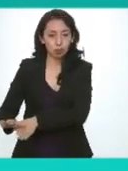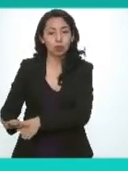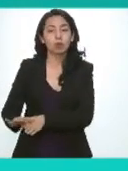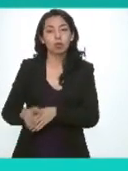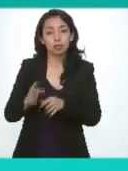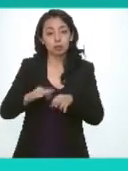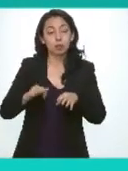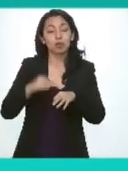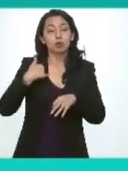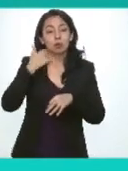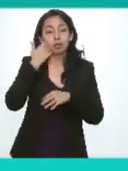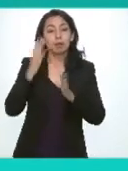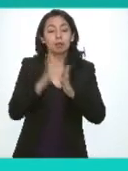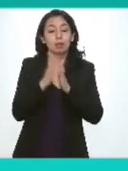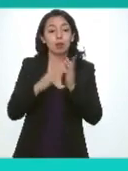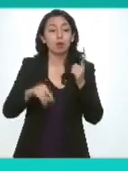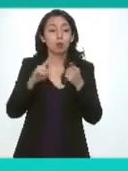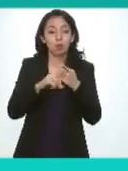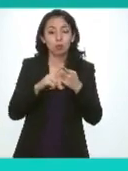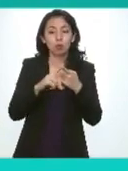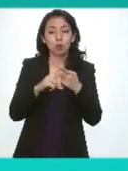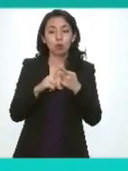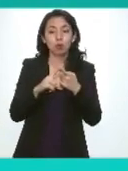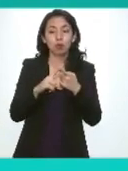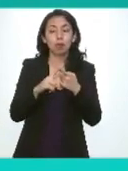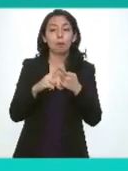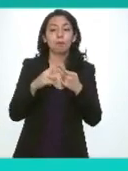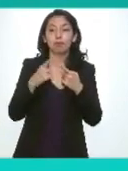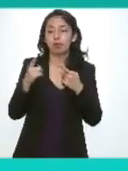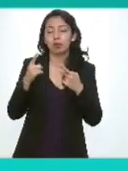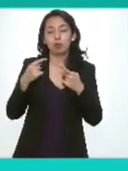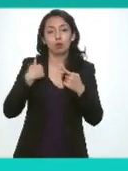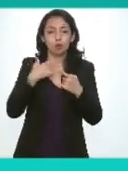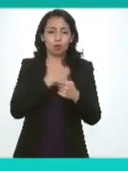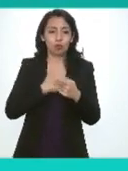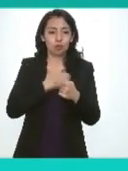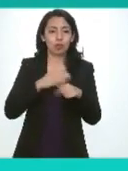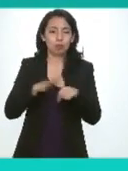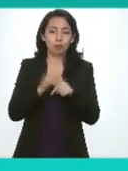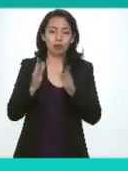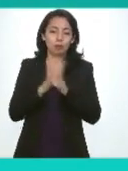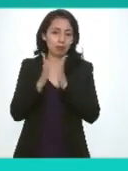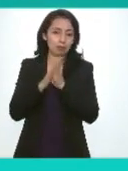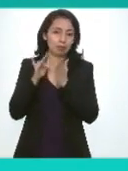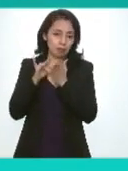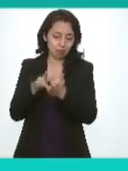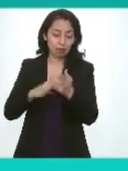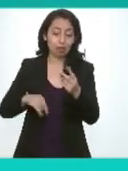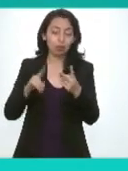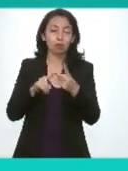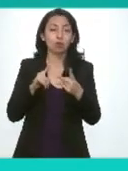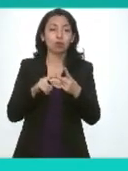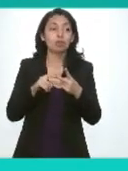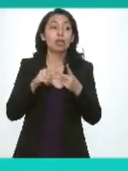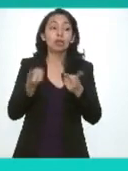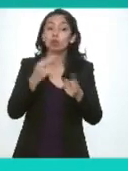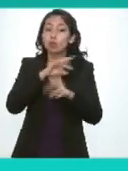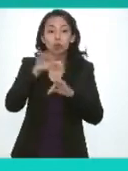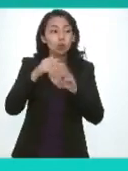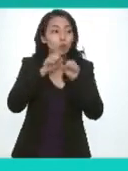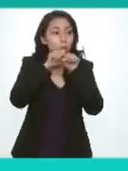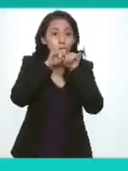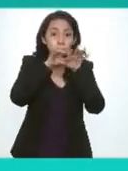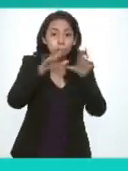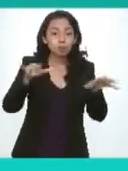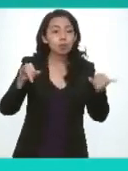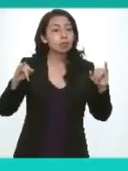quería tomar el uso de la voz y decirle uno que me siento muy contenta de ser una de las aportadoras de este manual y dos que lo difundamos en todos los